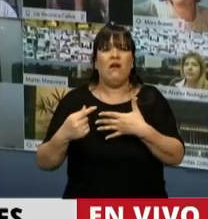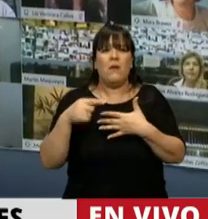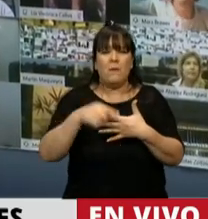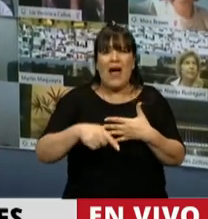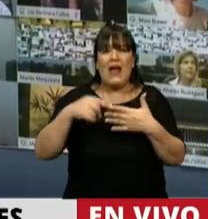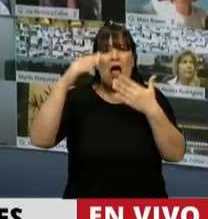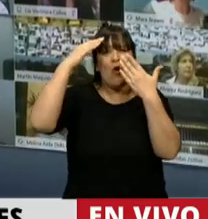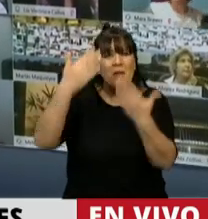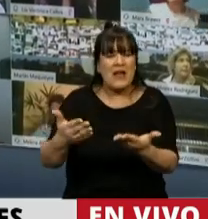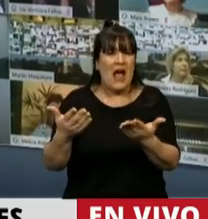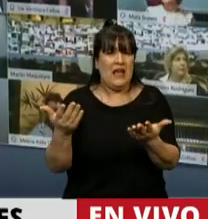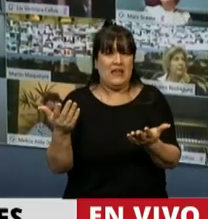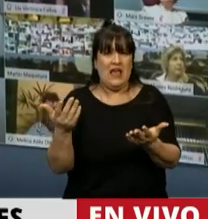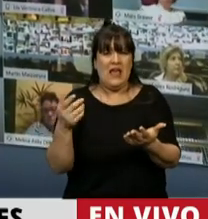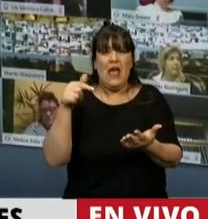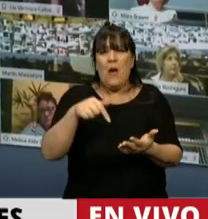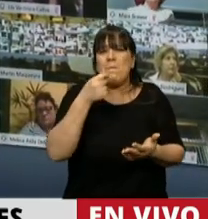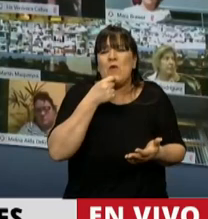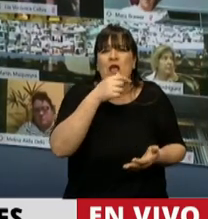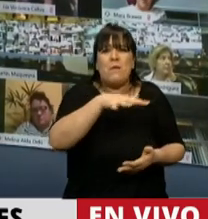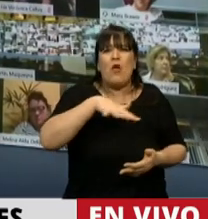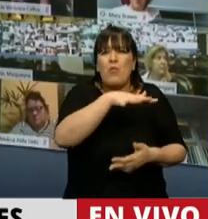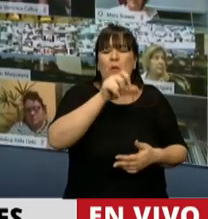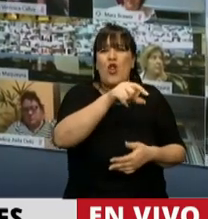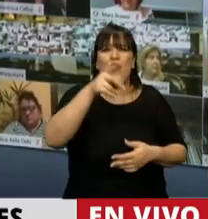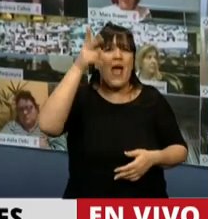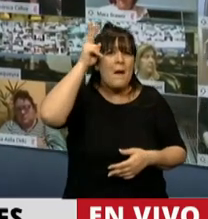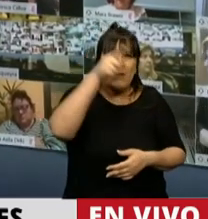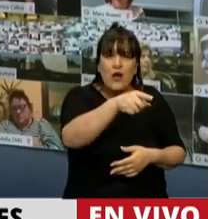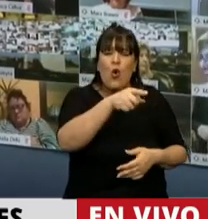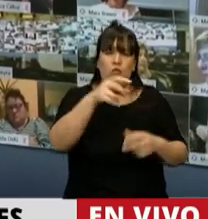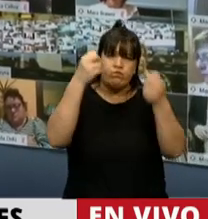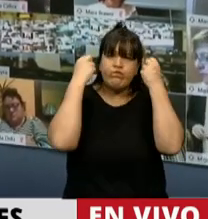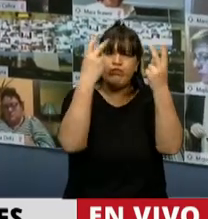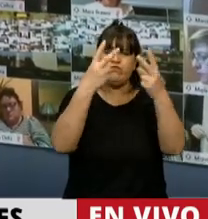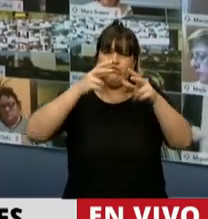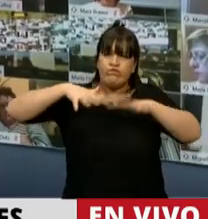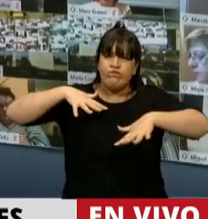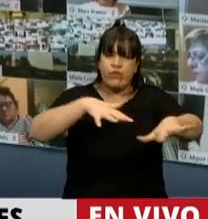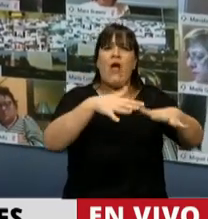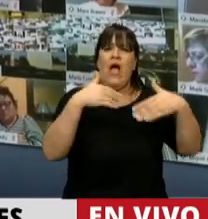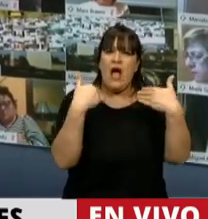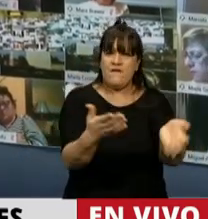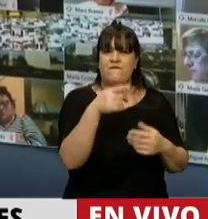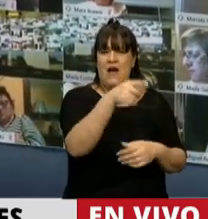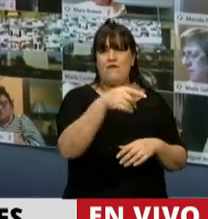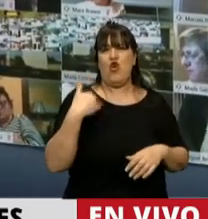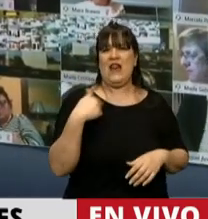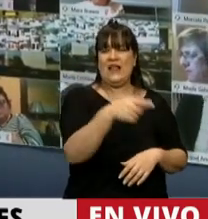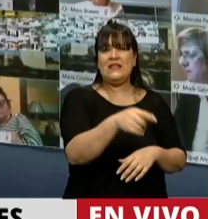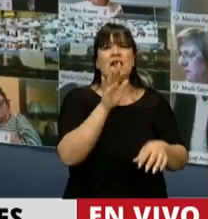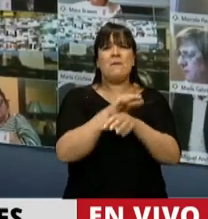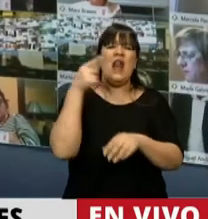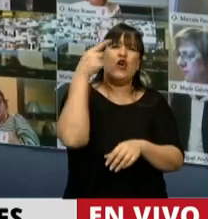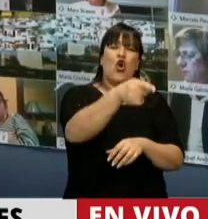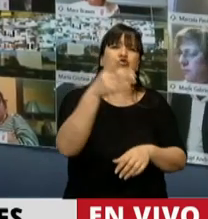homenaje a los pueblos como el pueblo del Perú, que se levantó y se movilizó a favor de la Argentina contra el